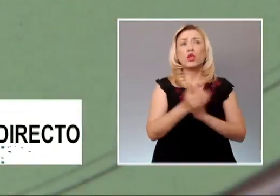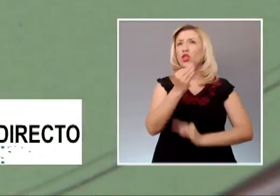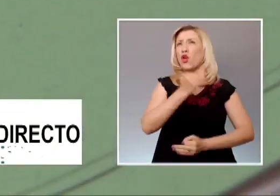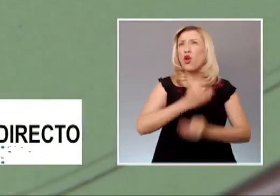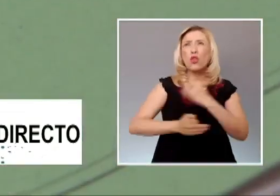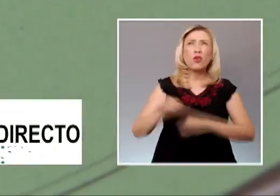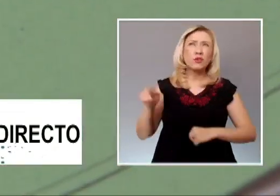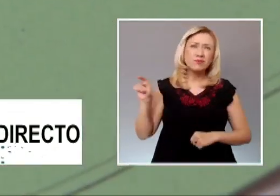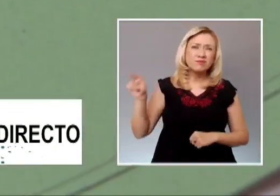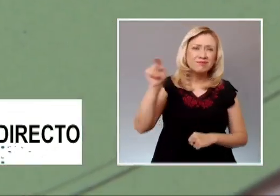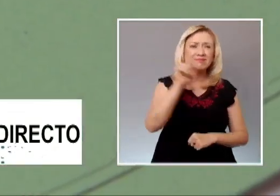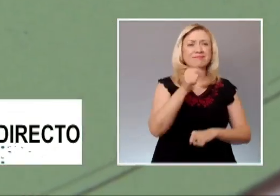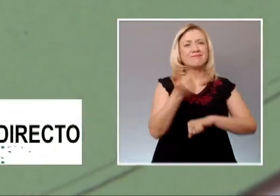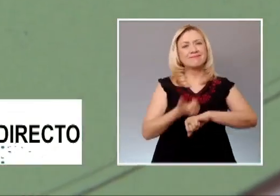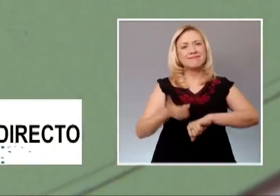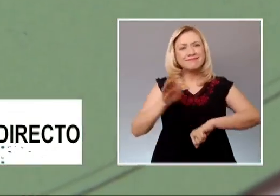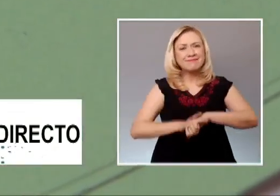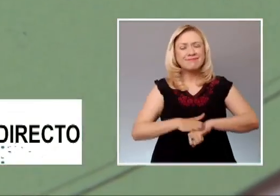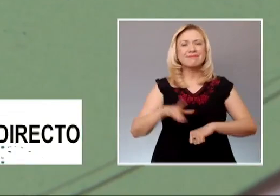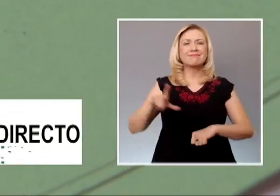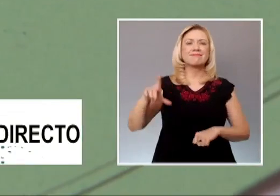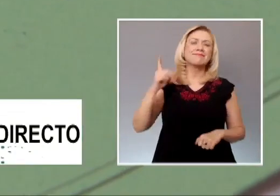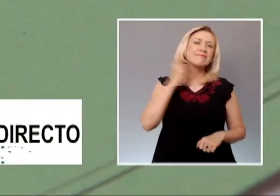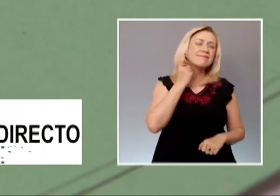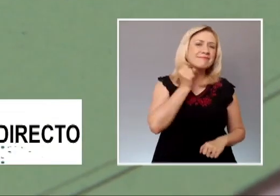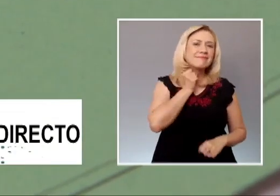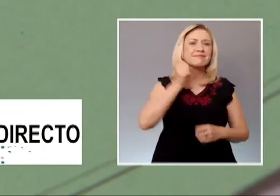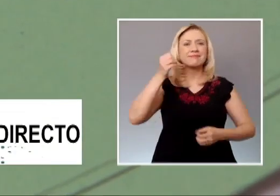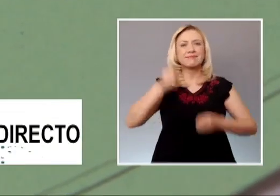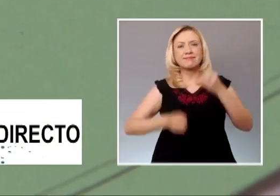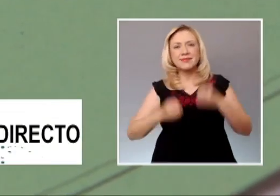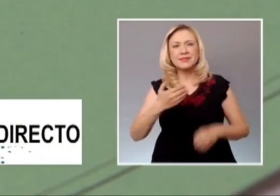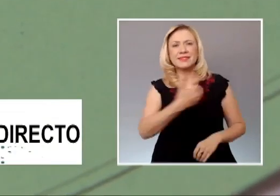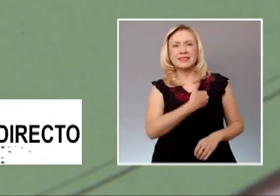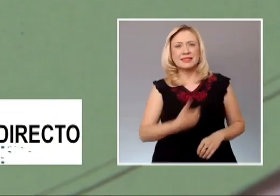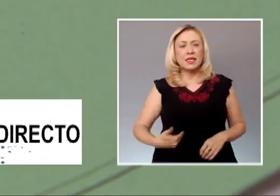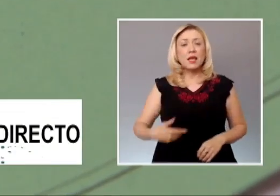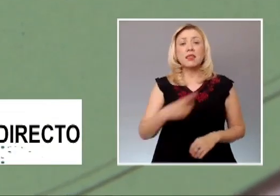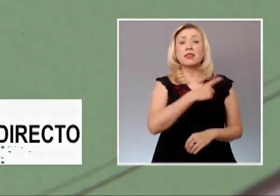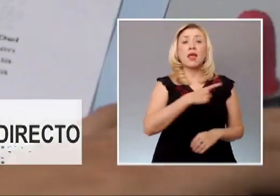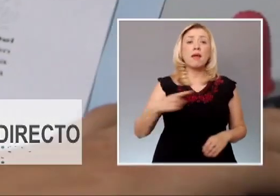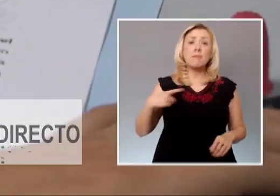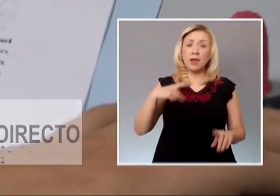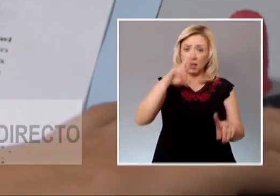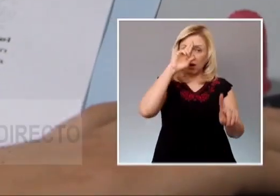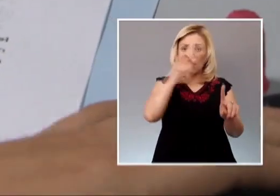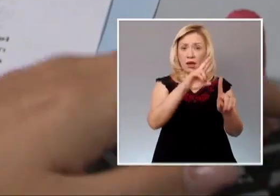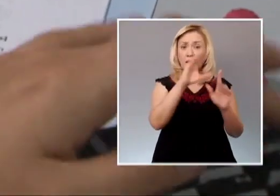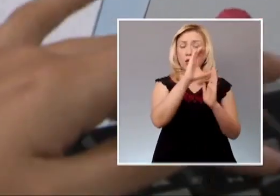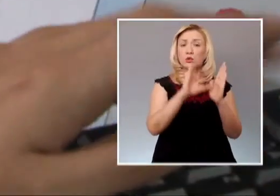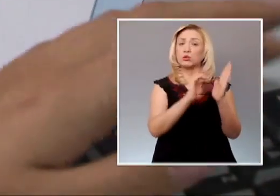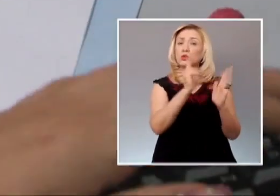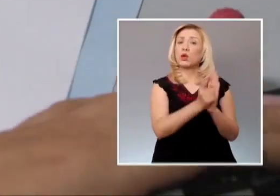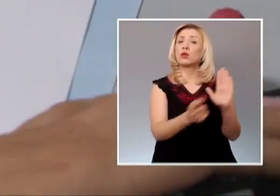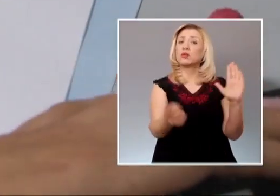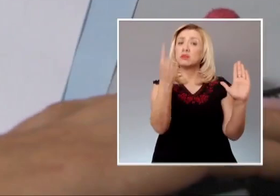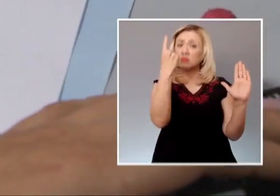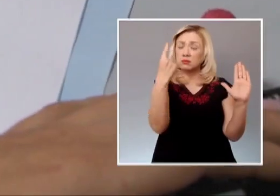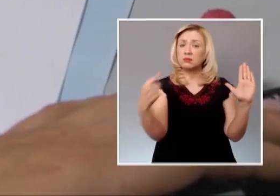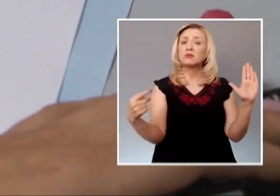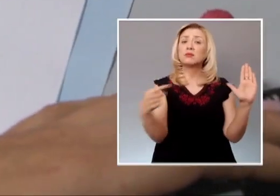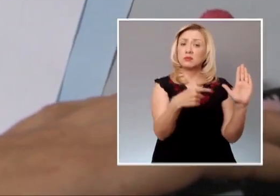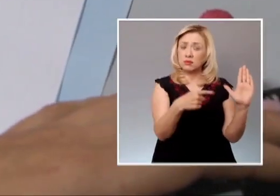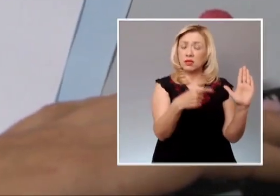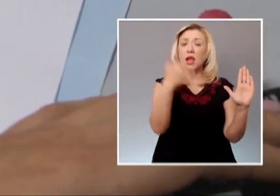administrativa, legislativa o judicial, debe ser acorde al bloque de constitucionalidad y, además, enfocarse en